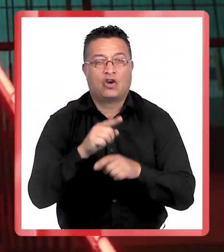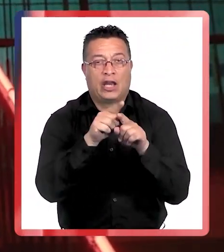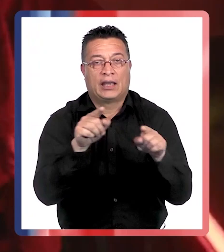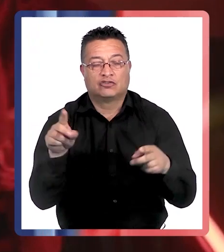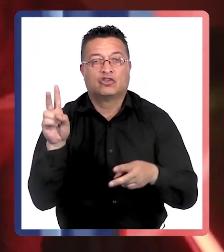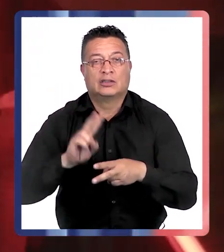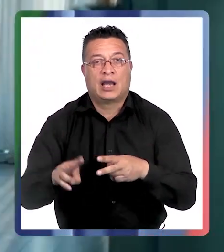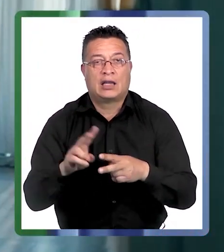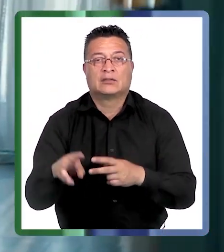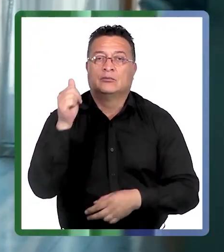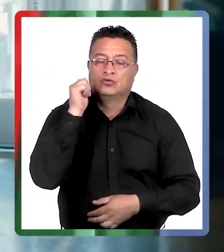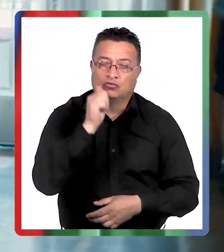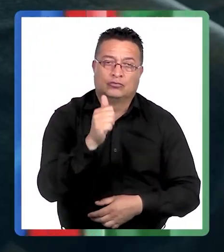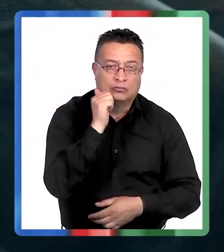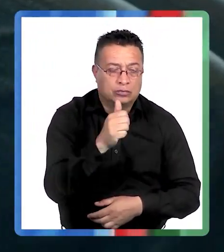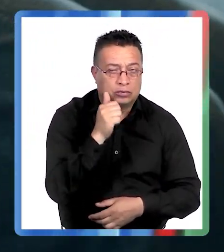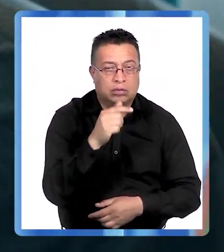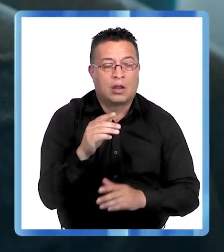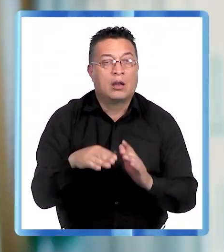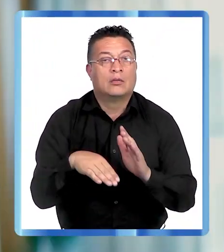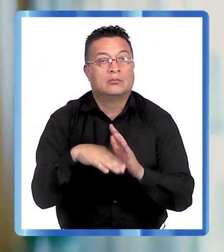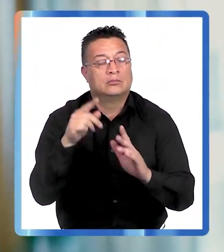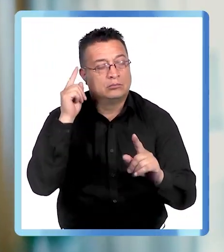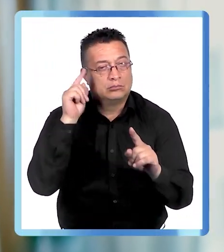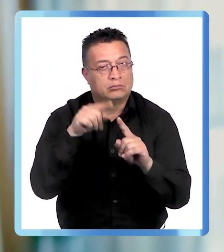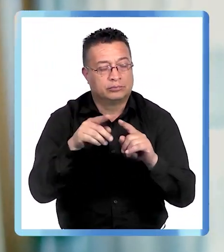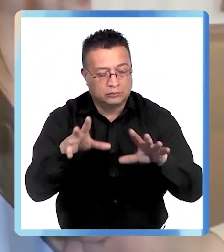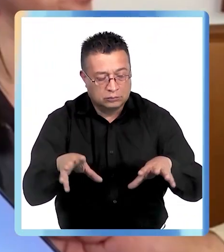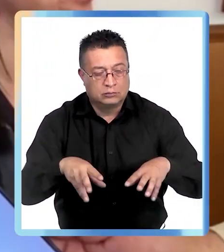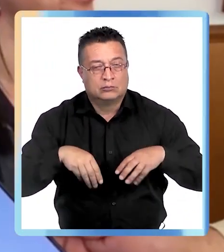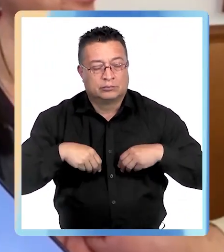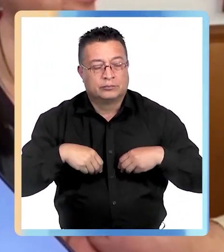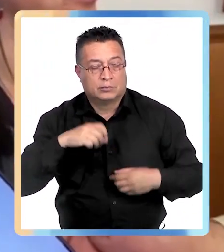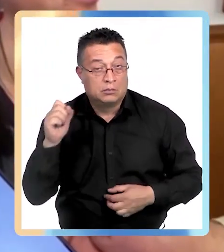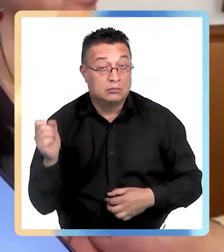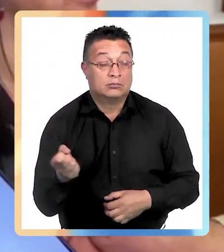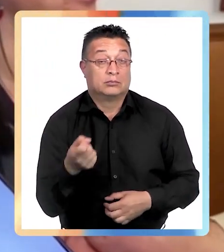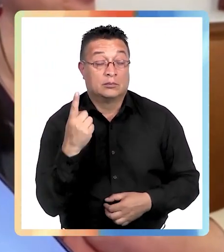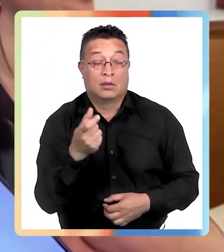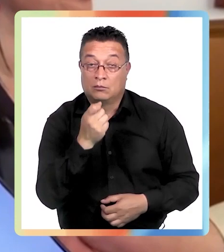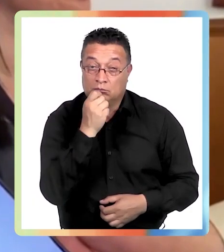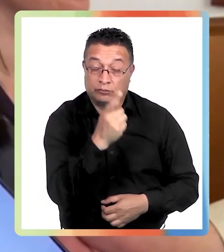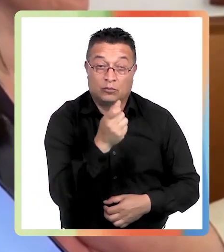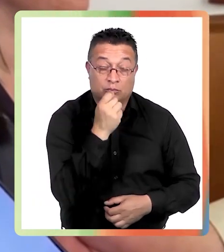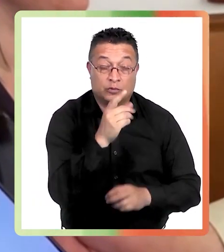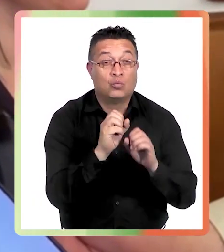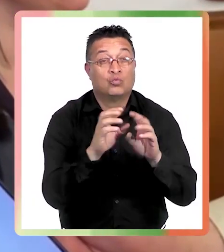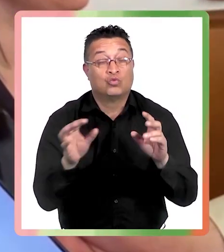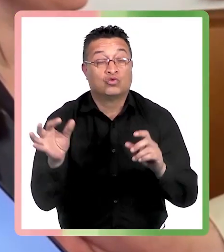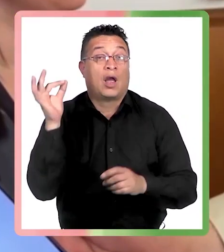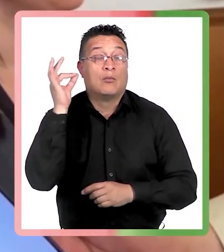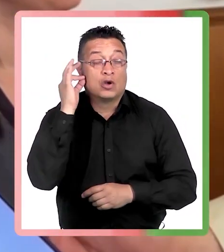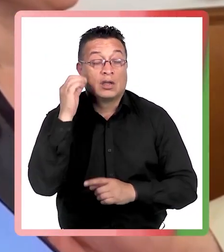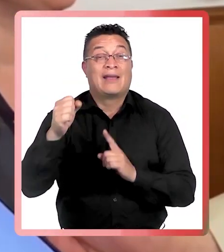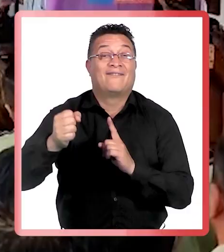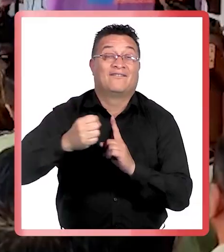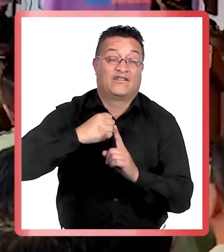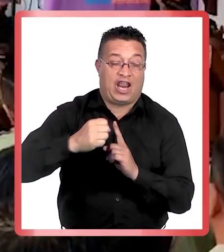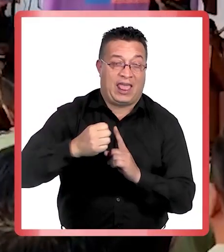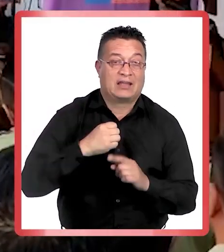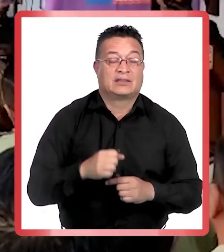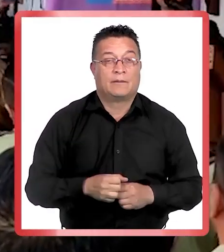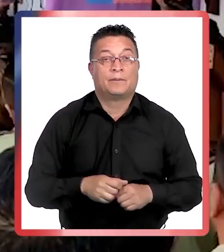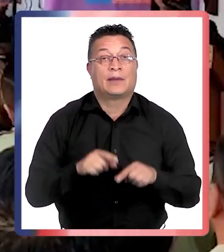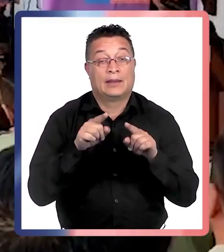realizan diariamente, sobre todo en el marco de acoger en primera instancia las denuncias de muchas de las mujeres que viven situaciones de violencia.